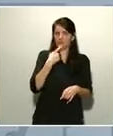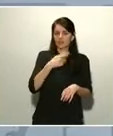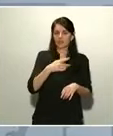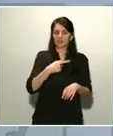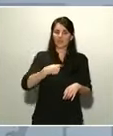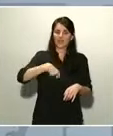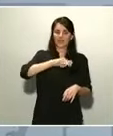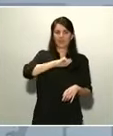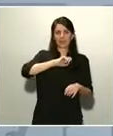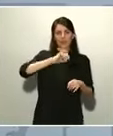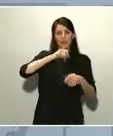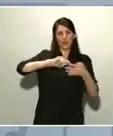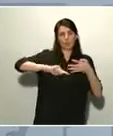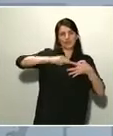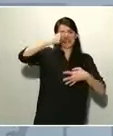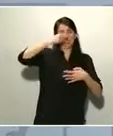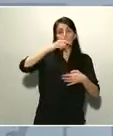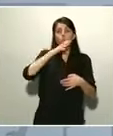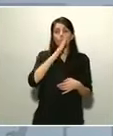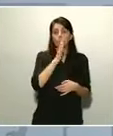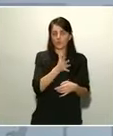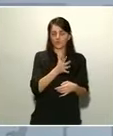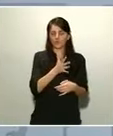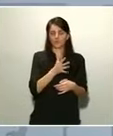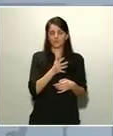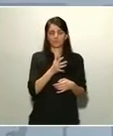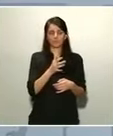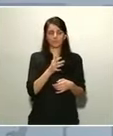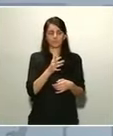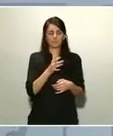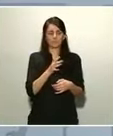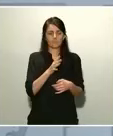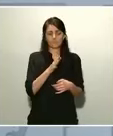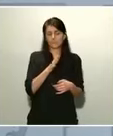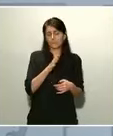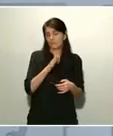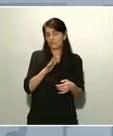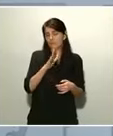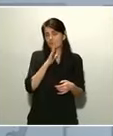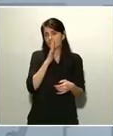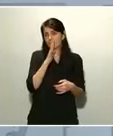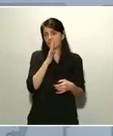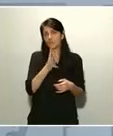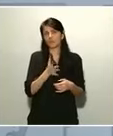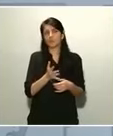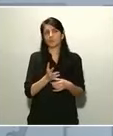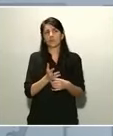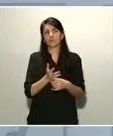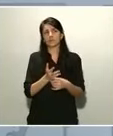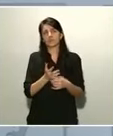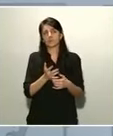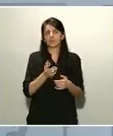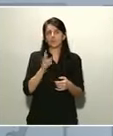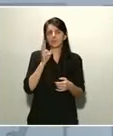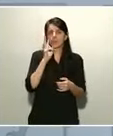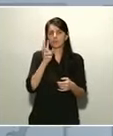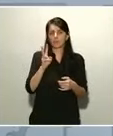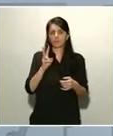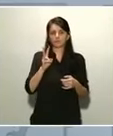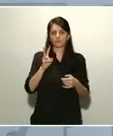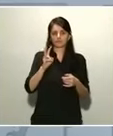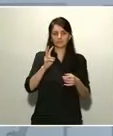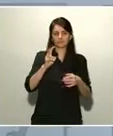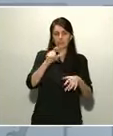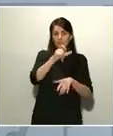porque es, digamos, el registro de incremento de afectados lo que nos ha llevado